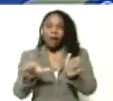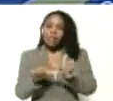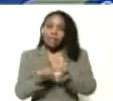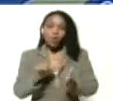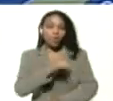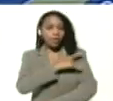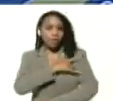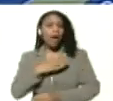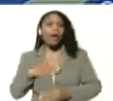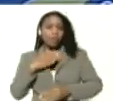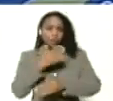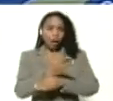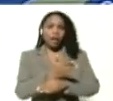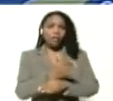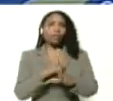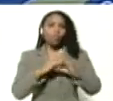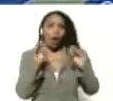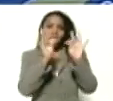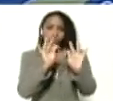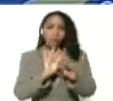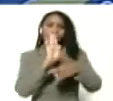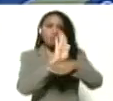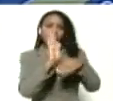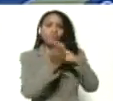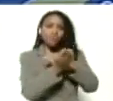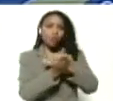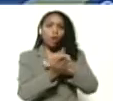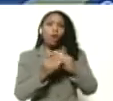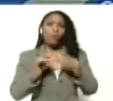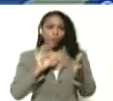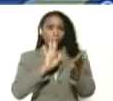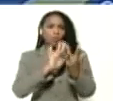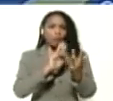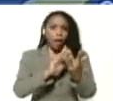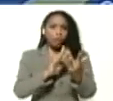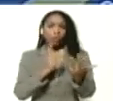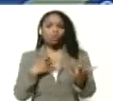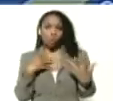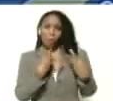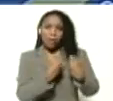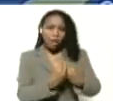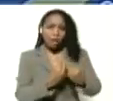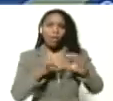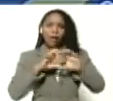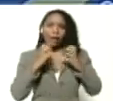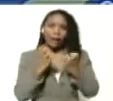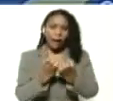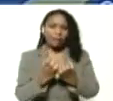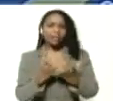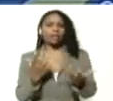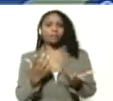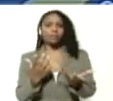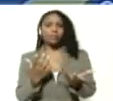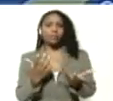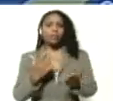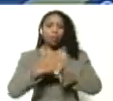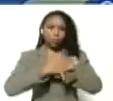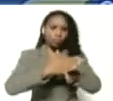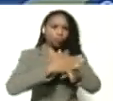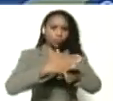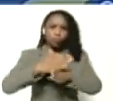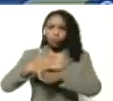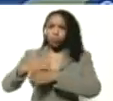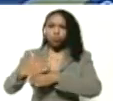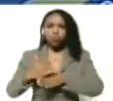Que tuvieran con todas las medidas de bioseguridad contacto con sus compañeros de clase, sus compañeras. Estuvieran en contacto con